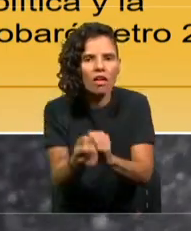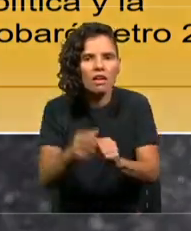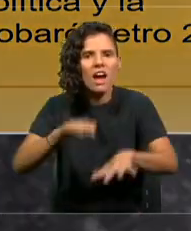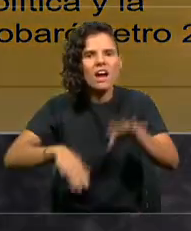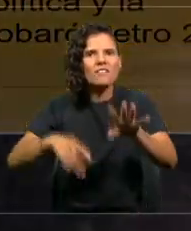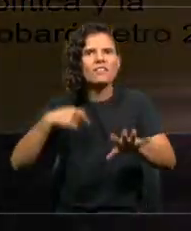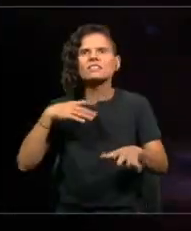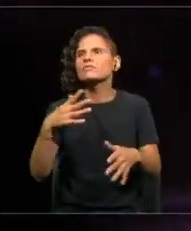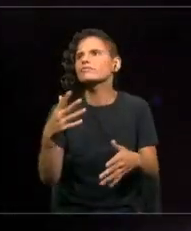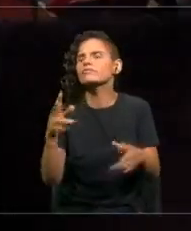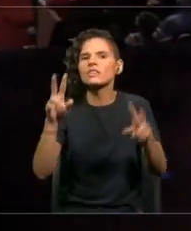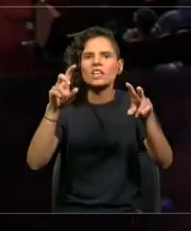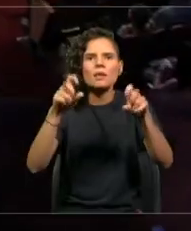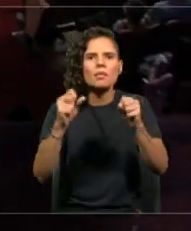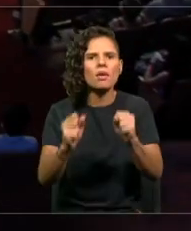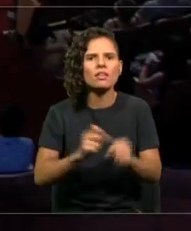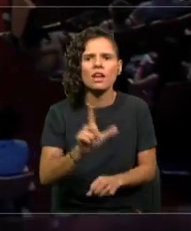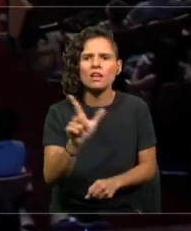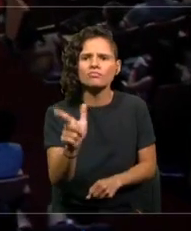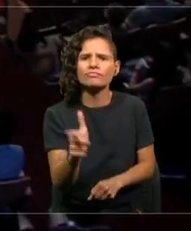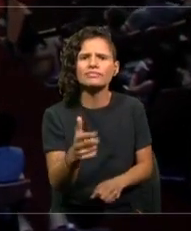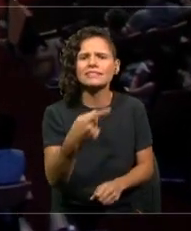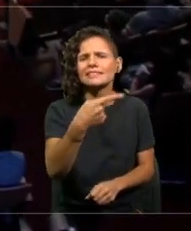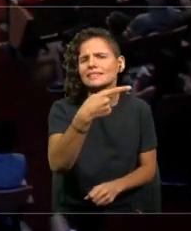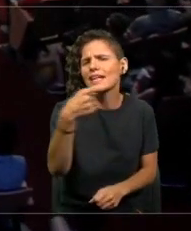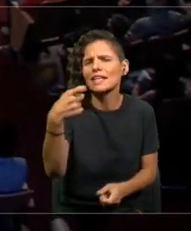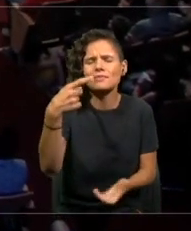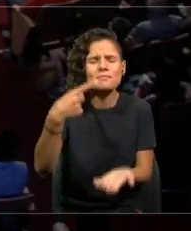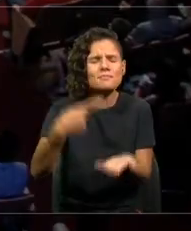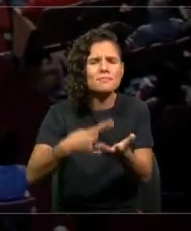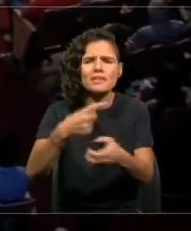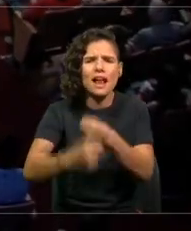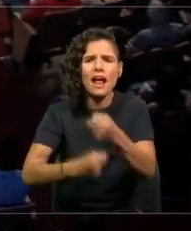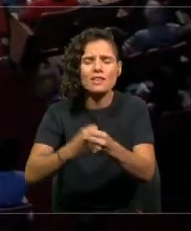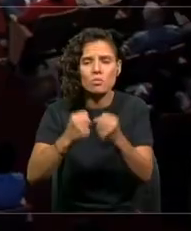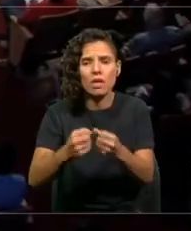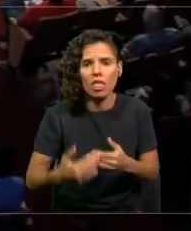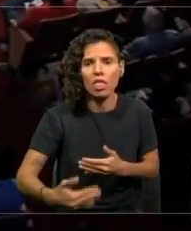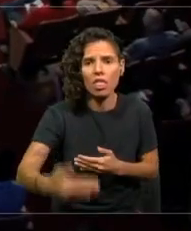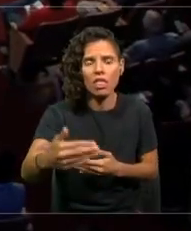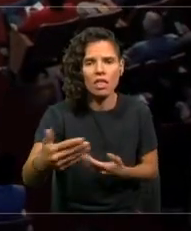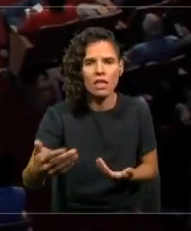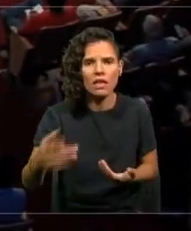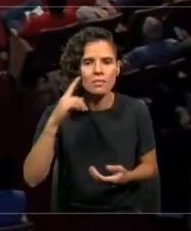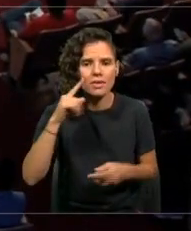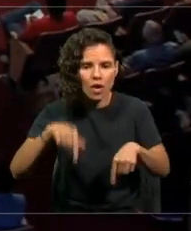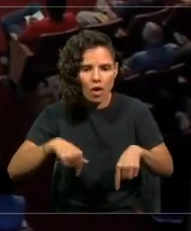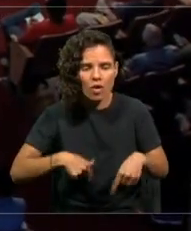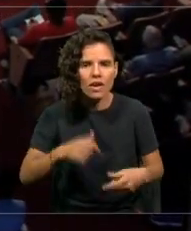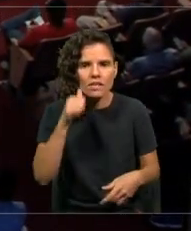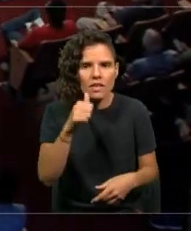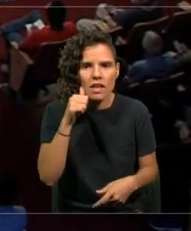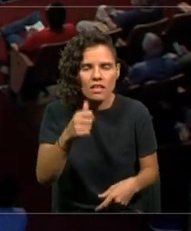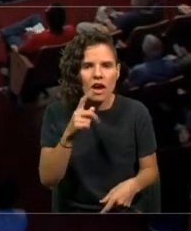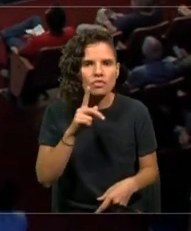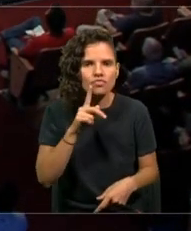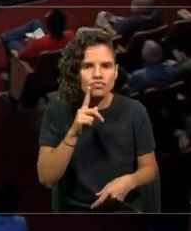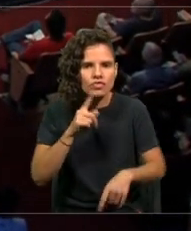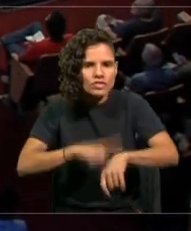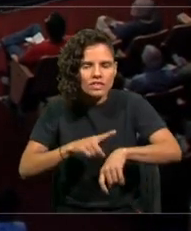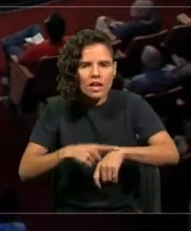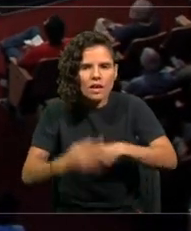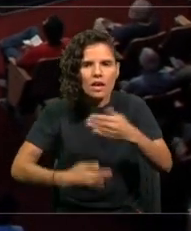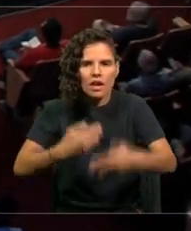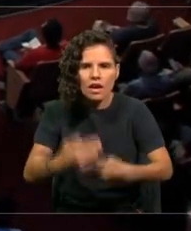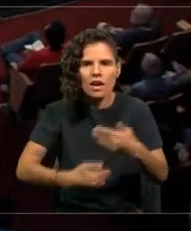cientos, miles y millones de años en suceder. Y sin embargo, nuestro día a día tiene un ritmo, tiene un problema de tiempo